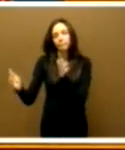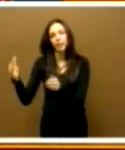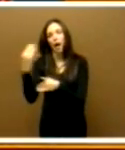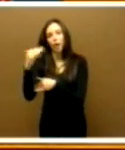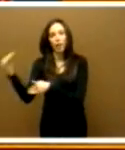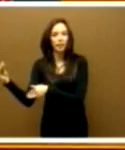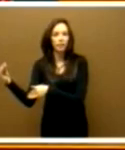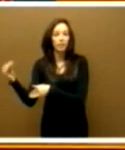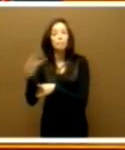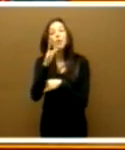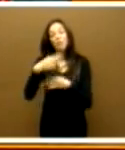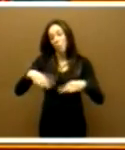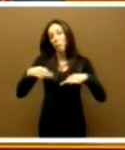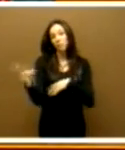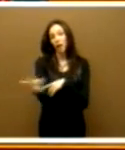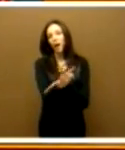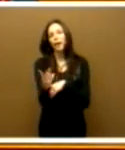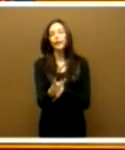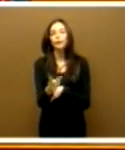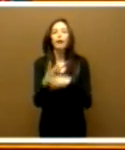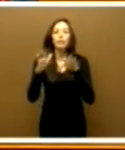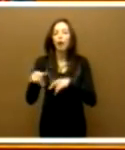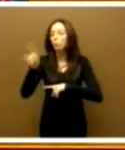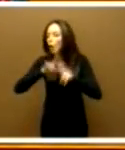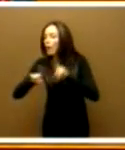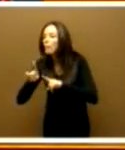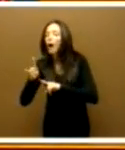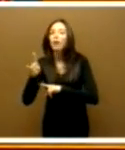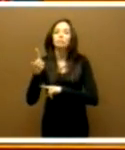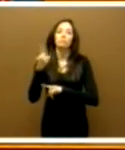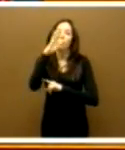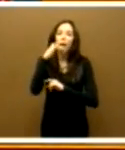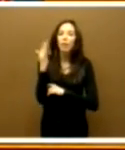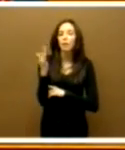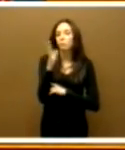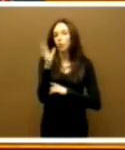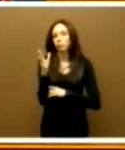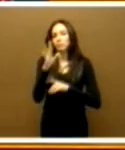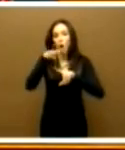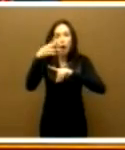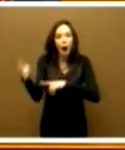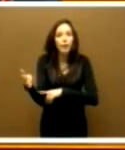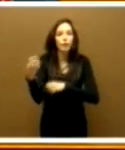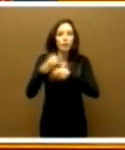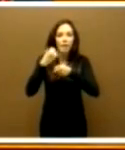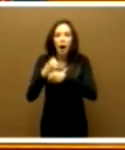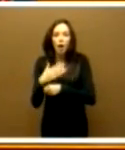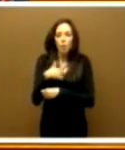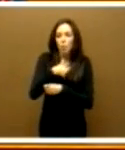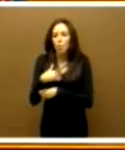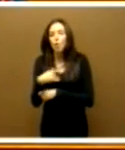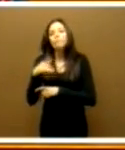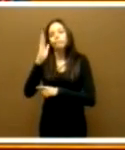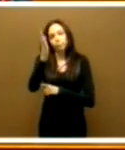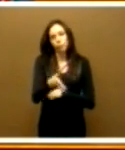son ellos los que sufren los problemas que tienen los padres a la hora de poder conciliar.